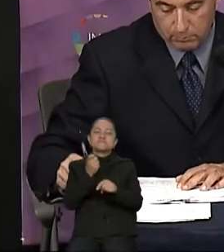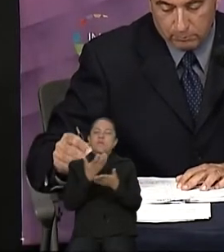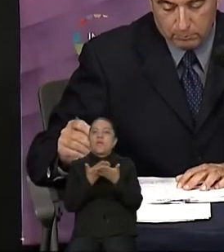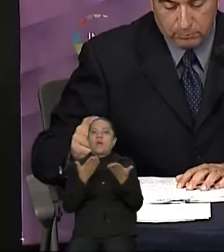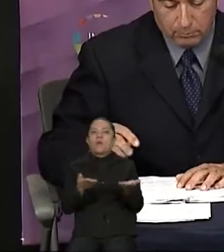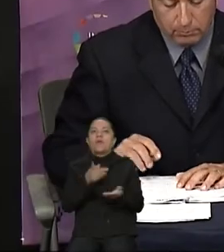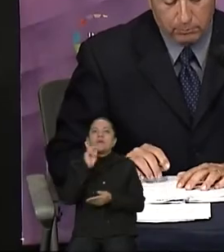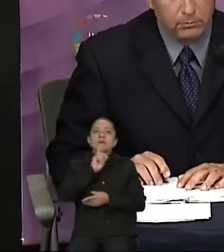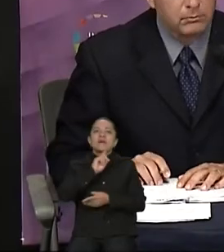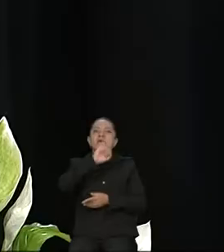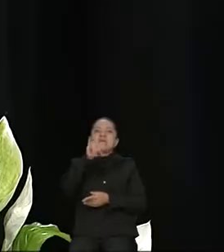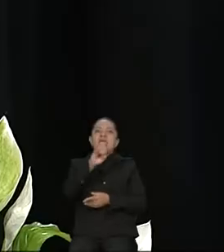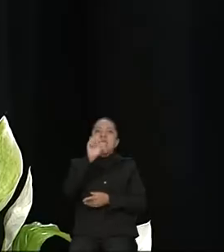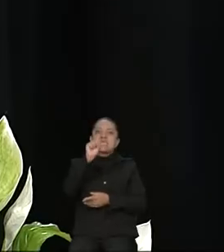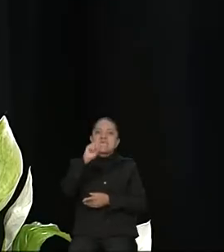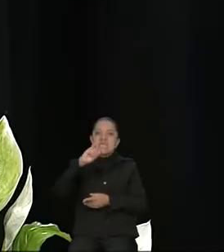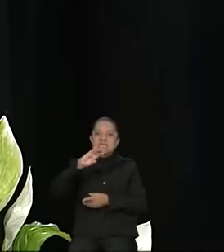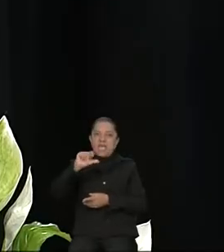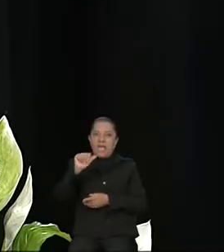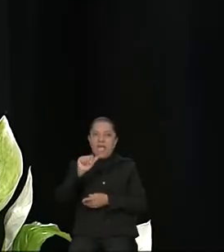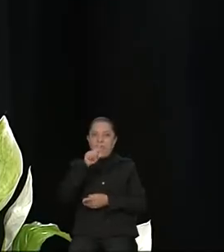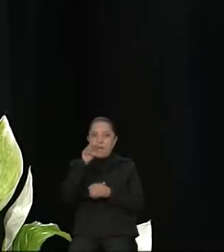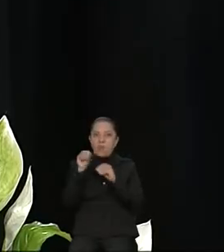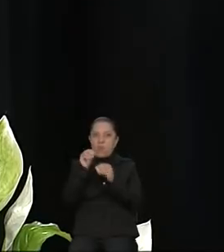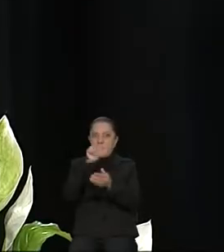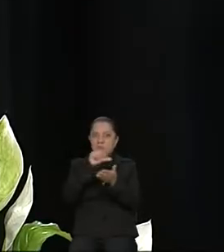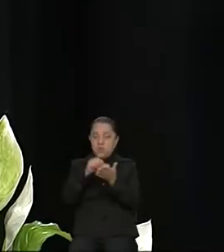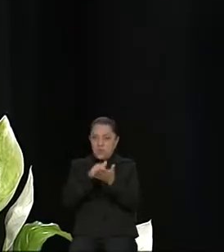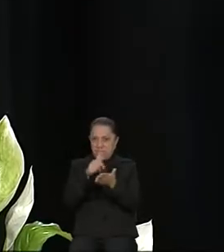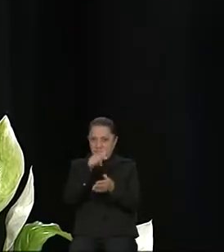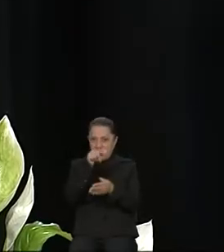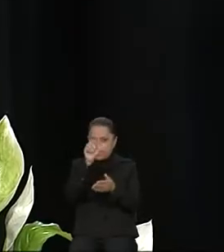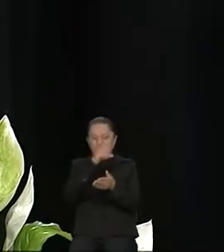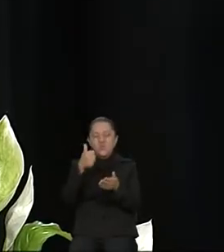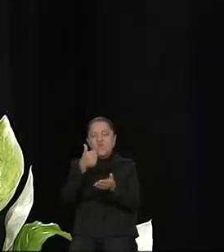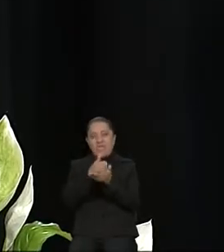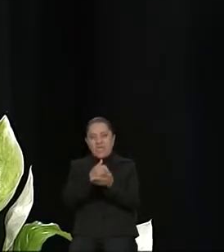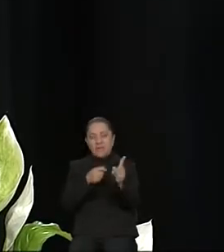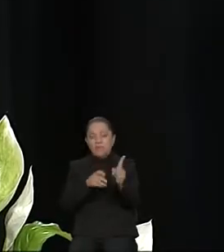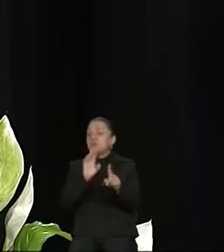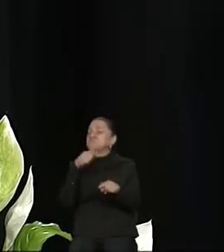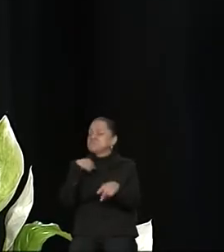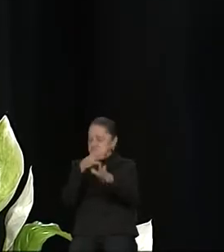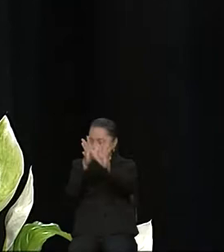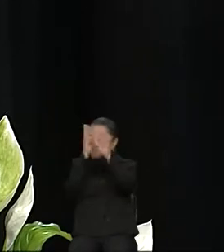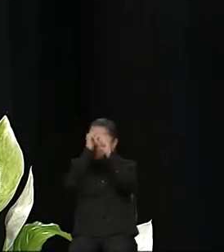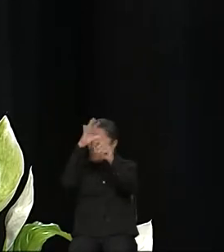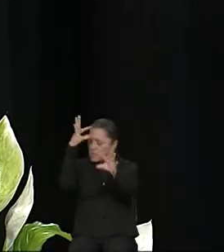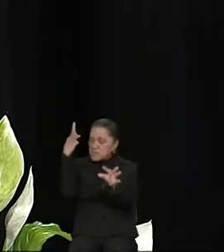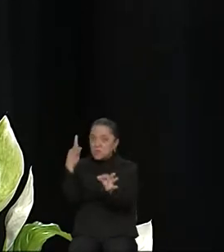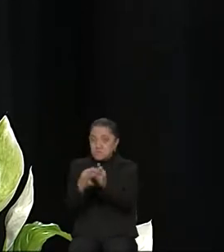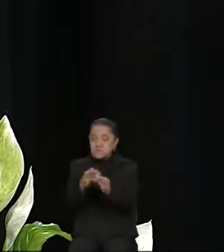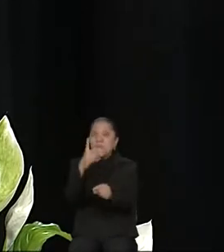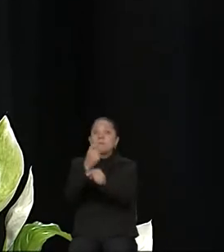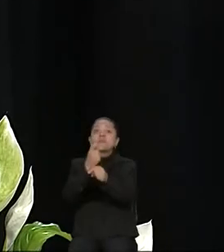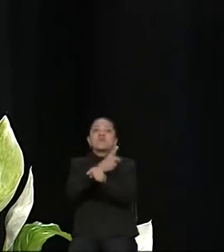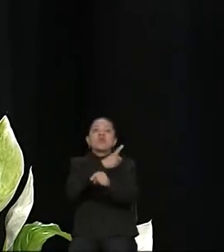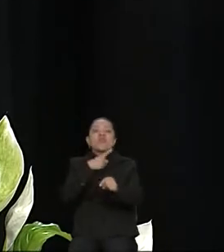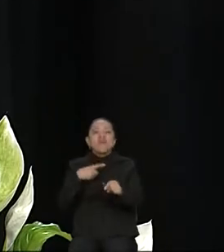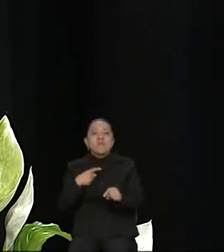Candidata, tiene un minuto. Gracias. Coincido totalmente que debemos primero sensibilizar al tema